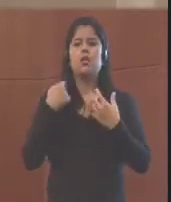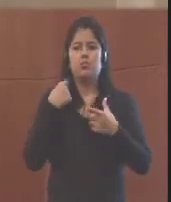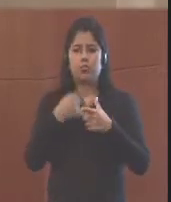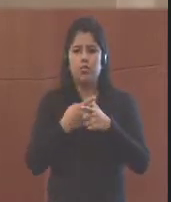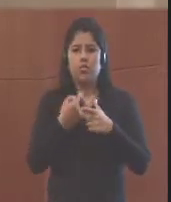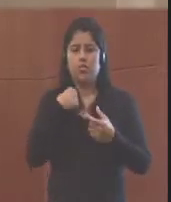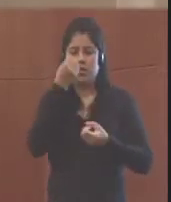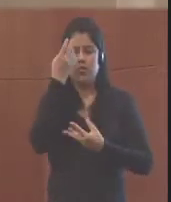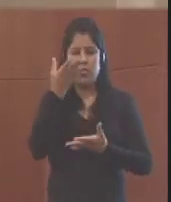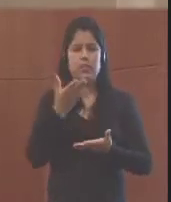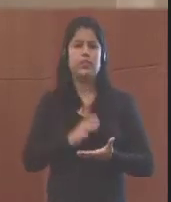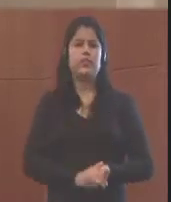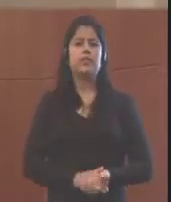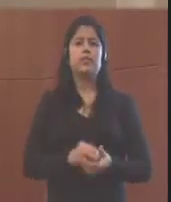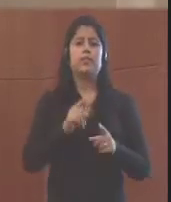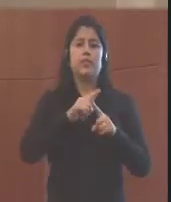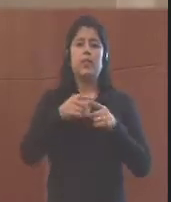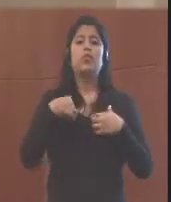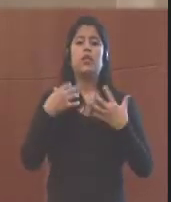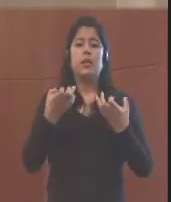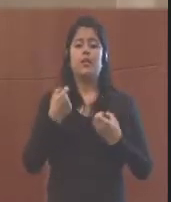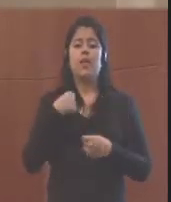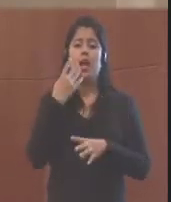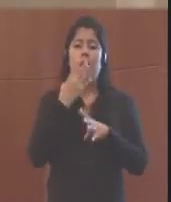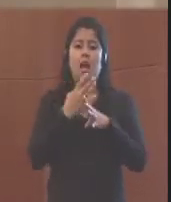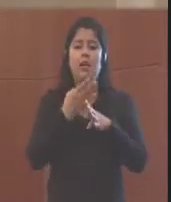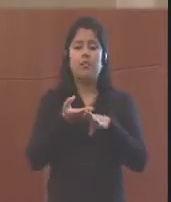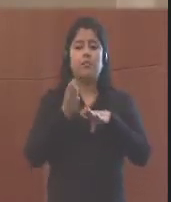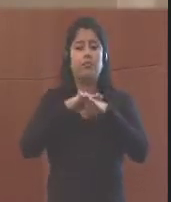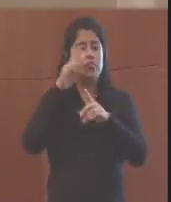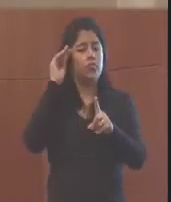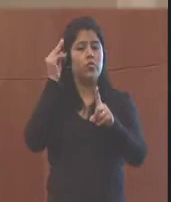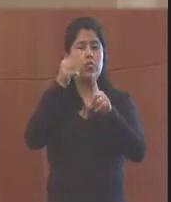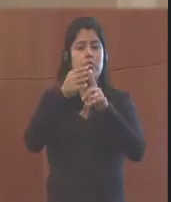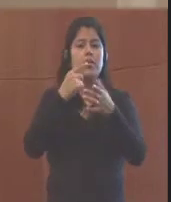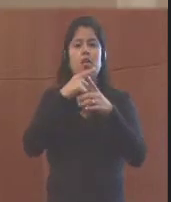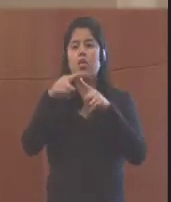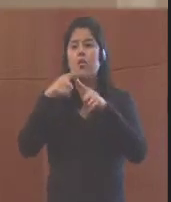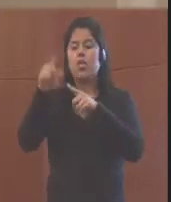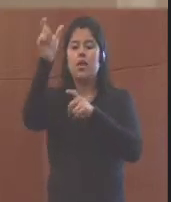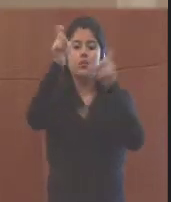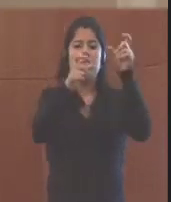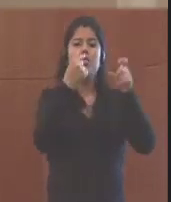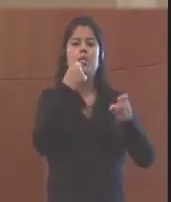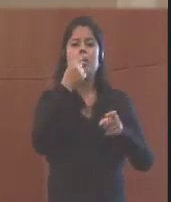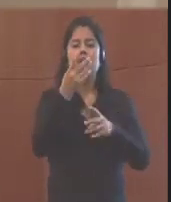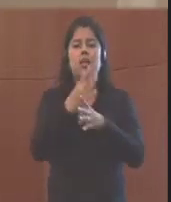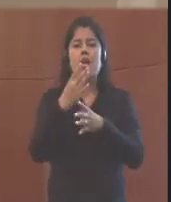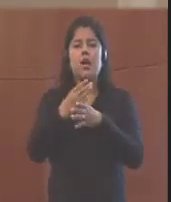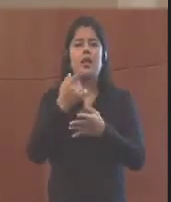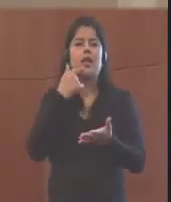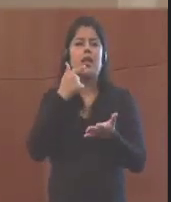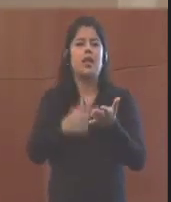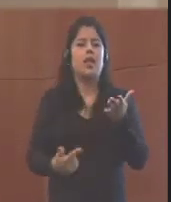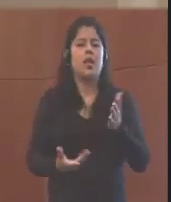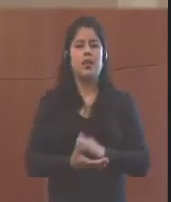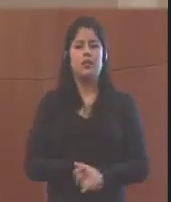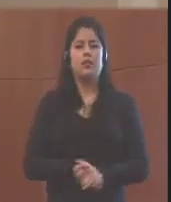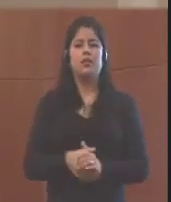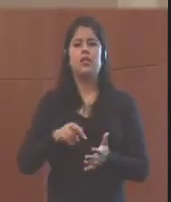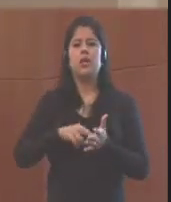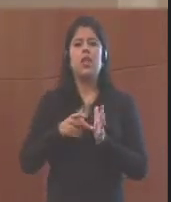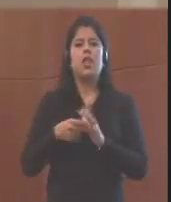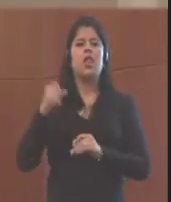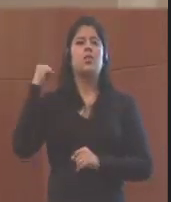nuestro trabajo. Pero también queremos hablar y enfocarnos en lo que las otras personas han hablado aquí, que es el